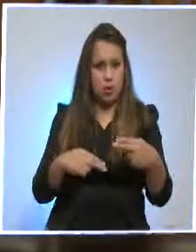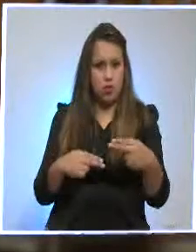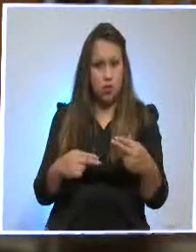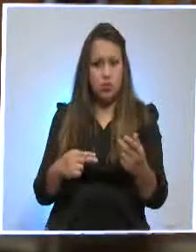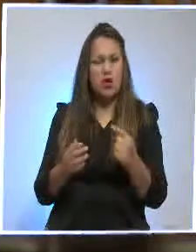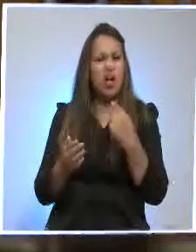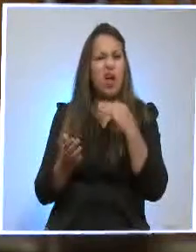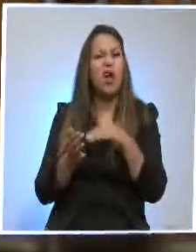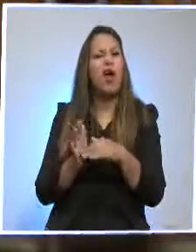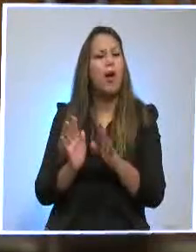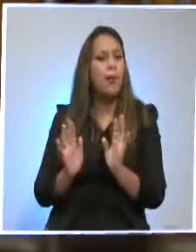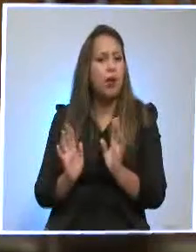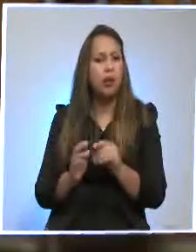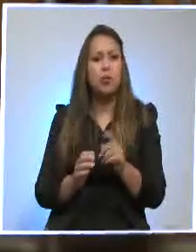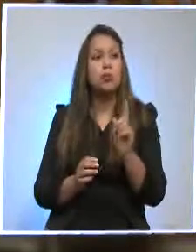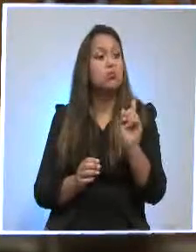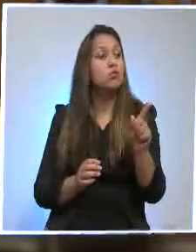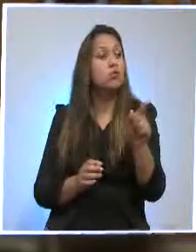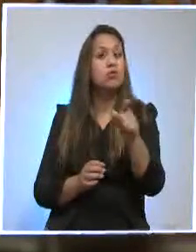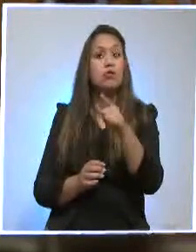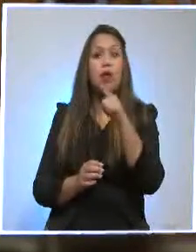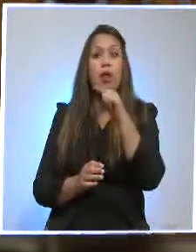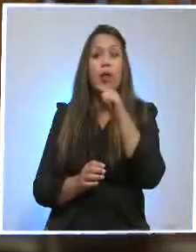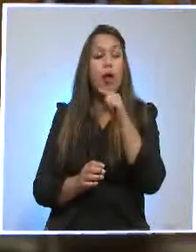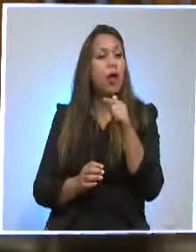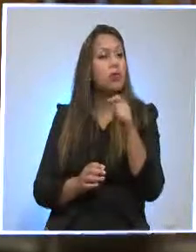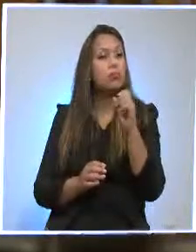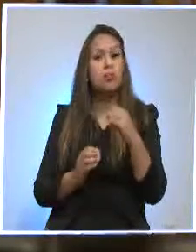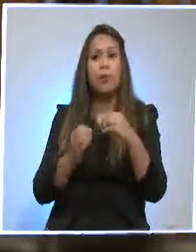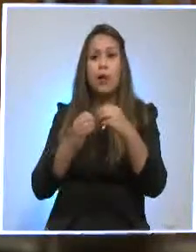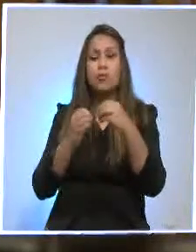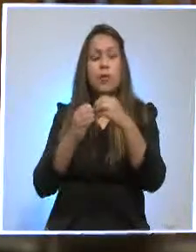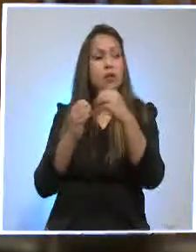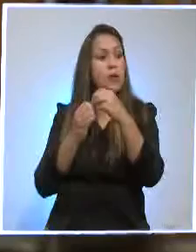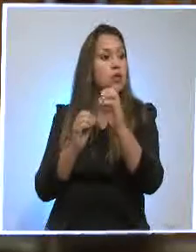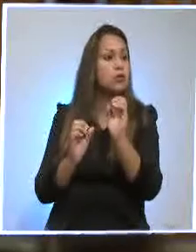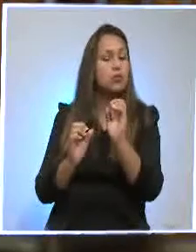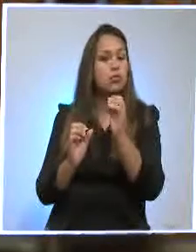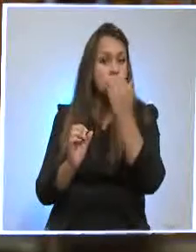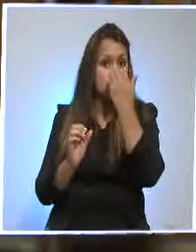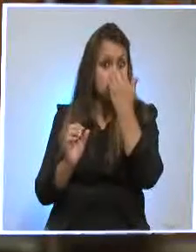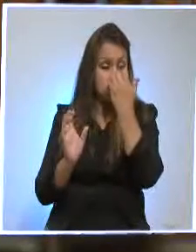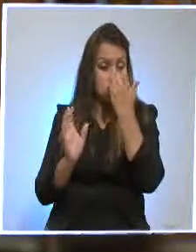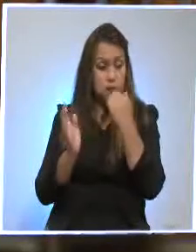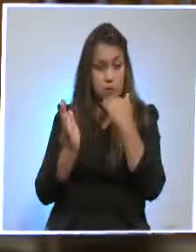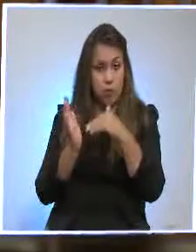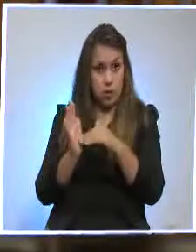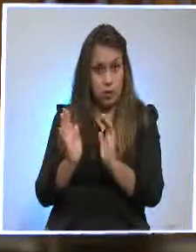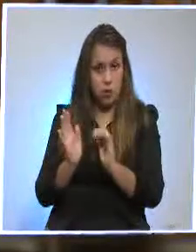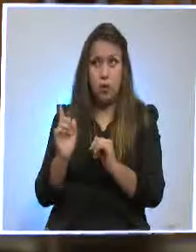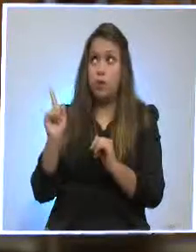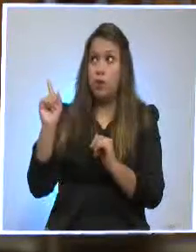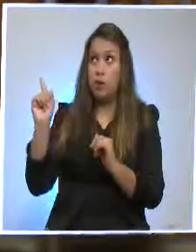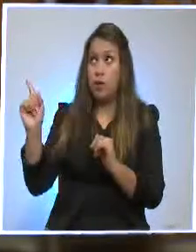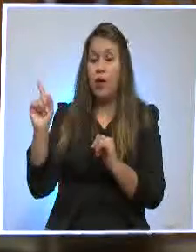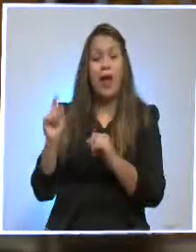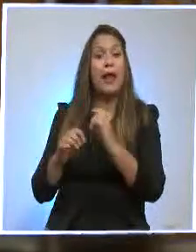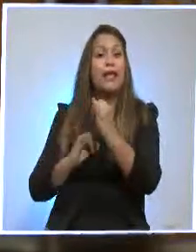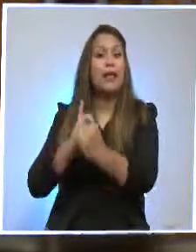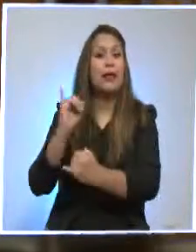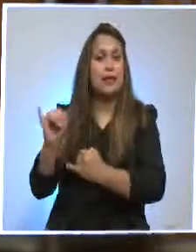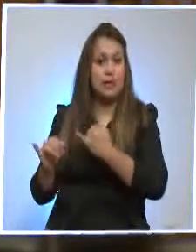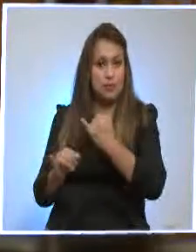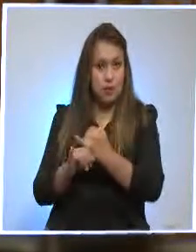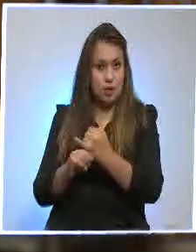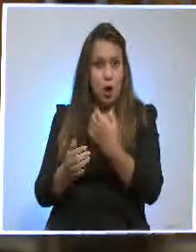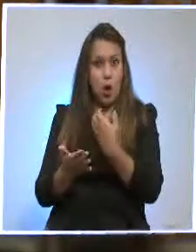subasta en la que los importadores tendrían que comprarle la divisa a los exportadores.